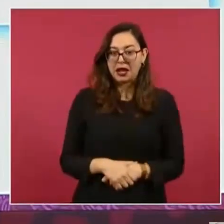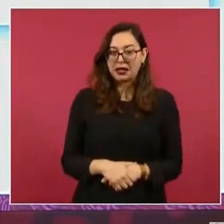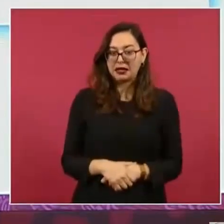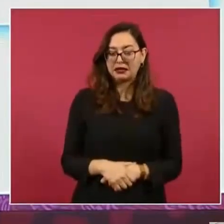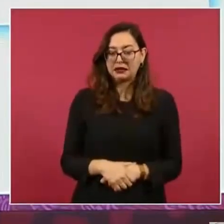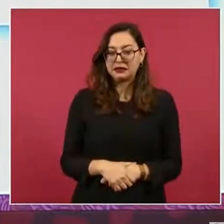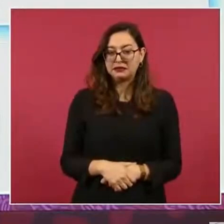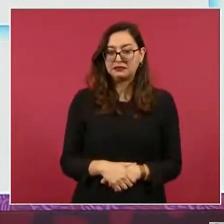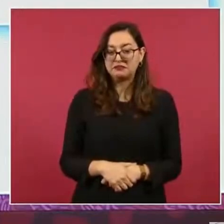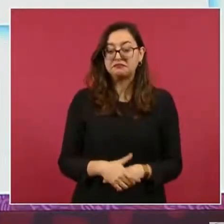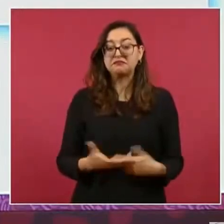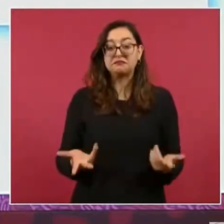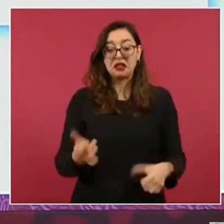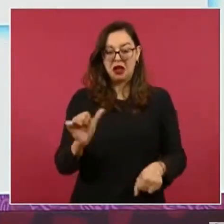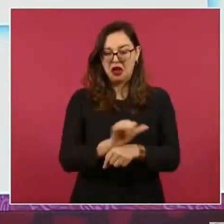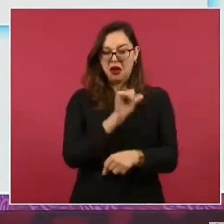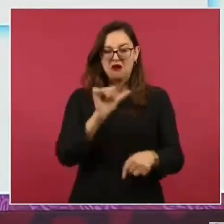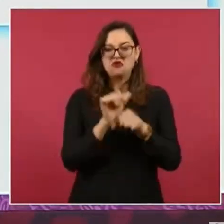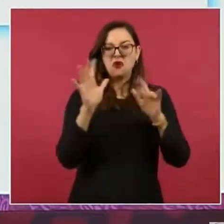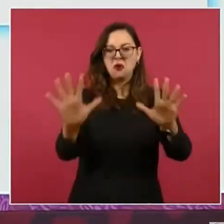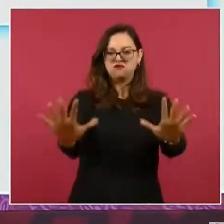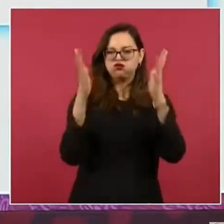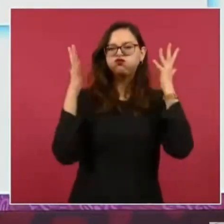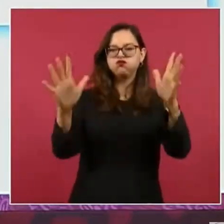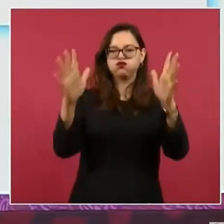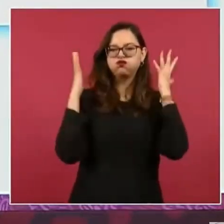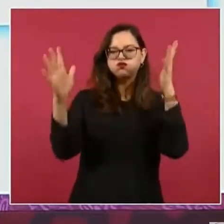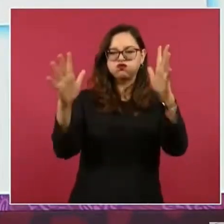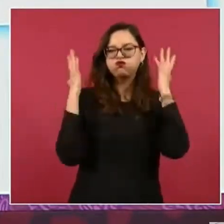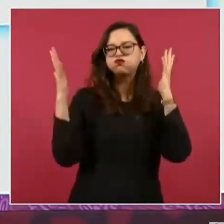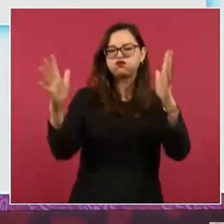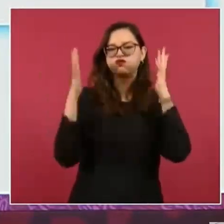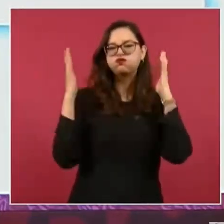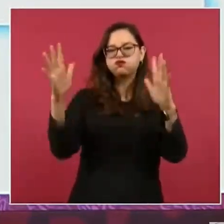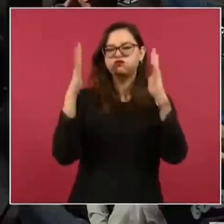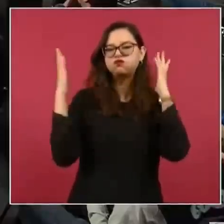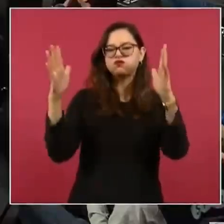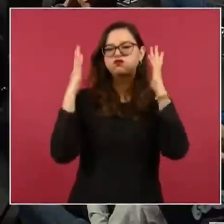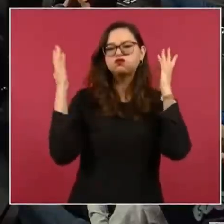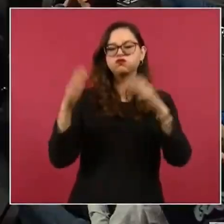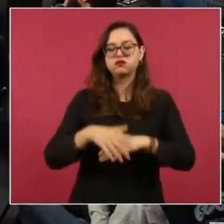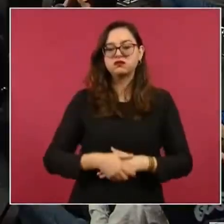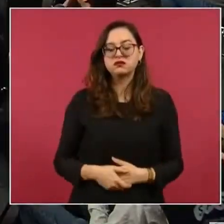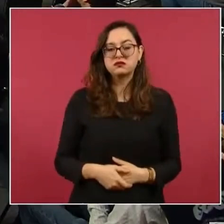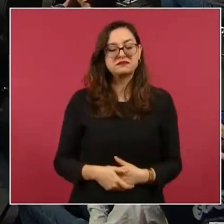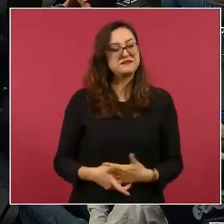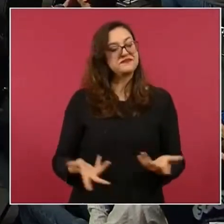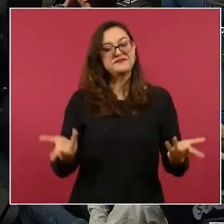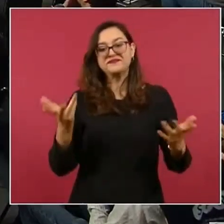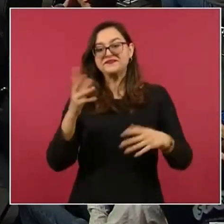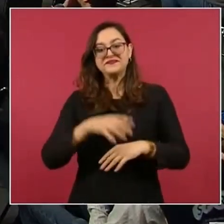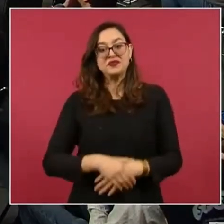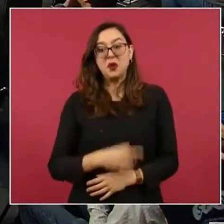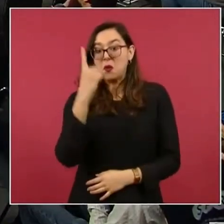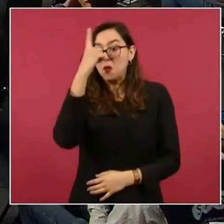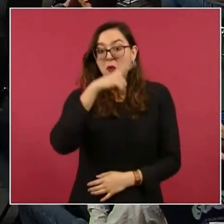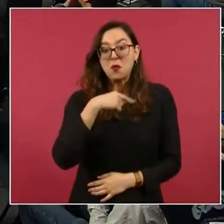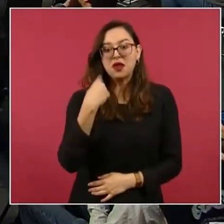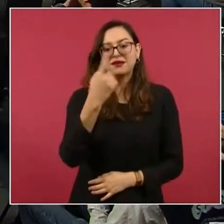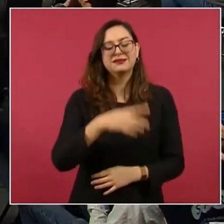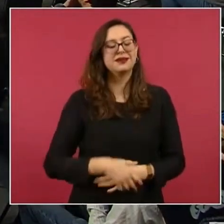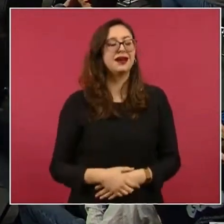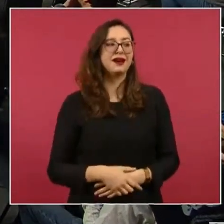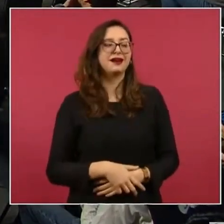a pesar de ir a toda velocidad ese coche